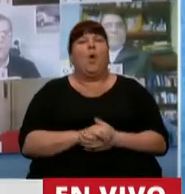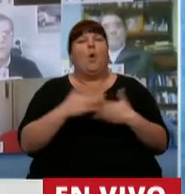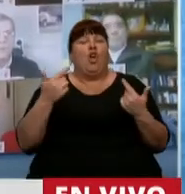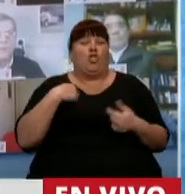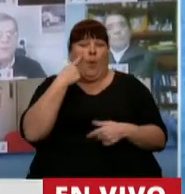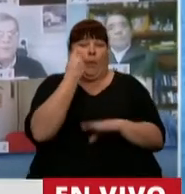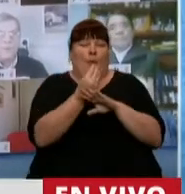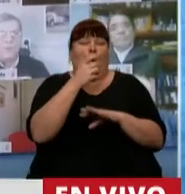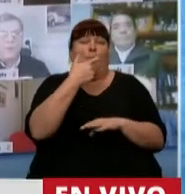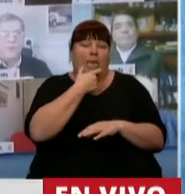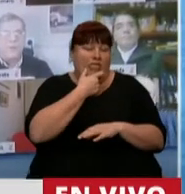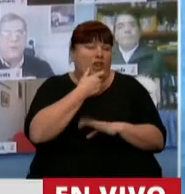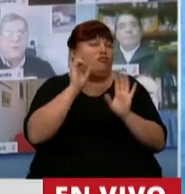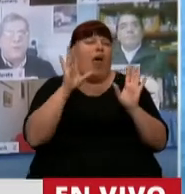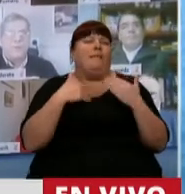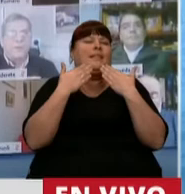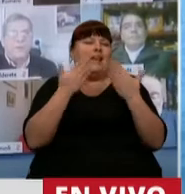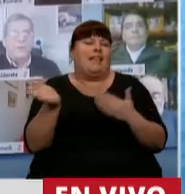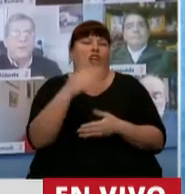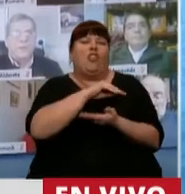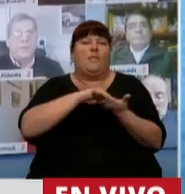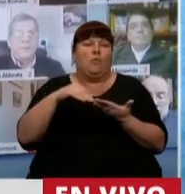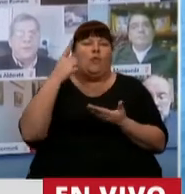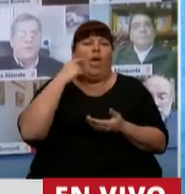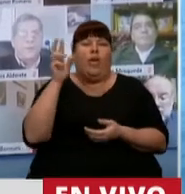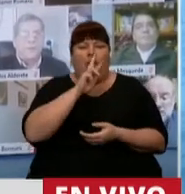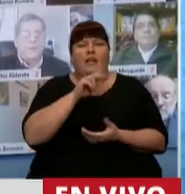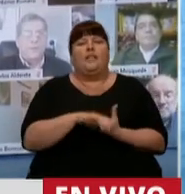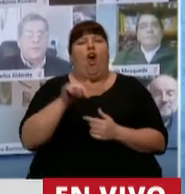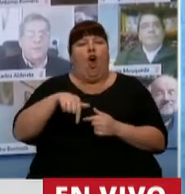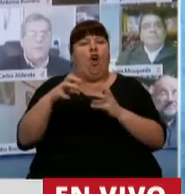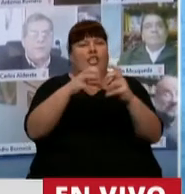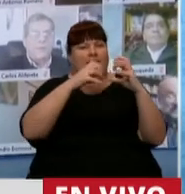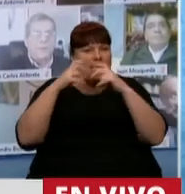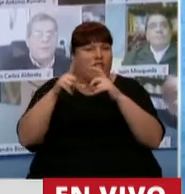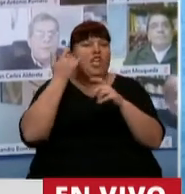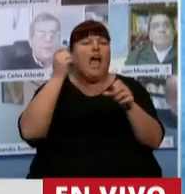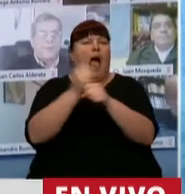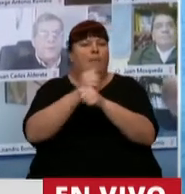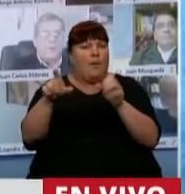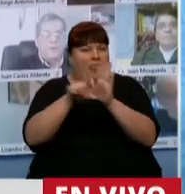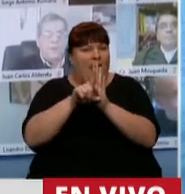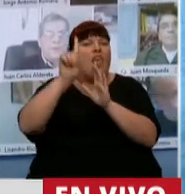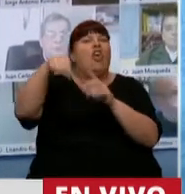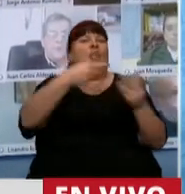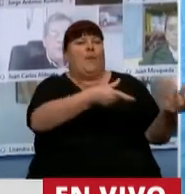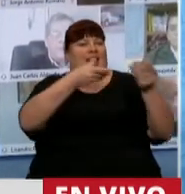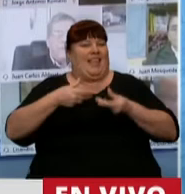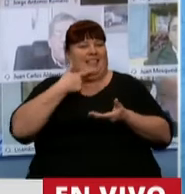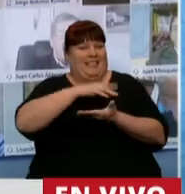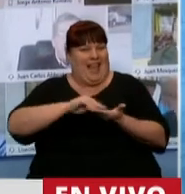como mendocina yo no tengo más que agradecerles a los diputados y a las diputadas que hoy están sesionando y aprobando esta ley que vino del Senado.